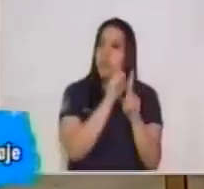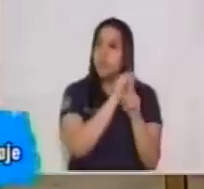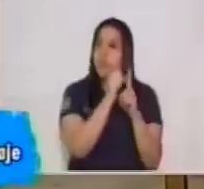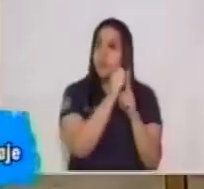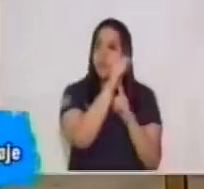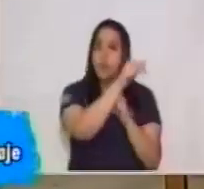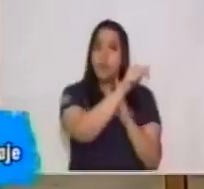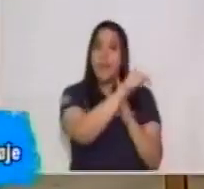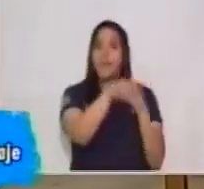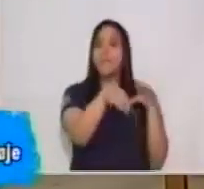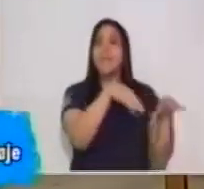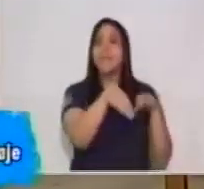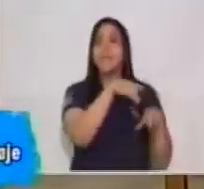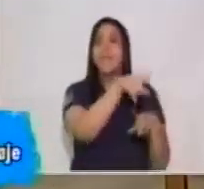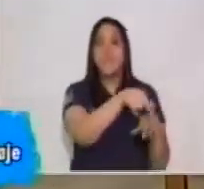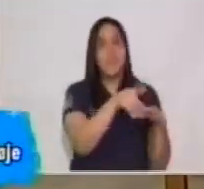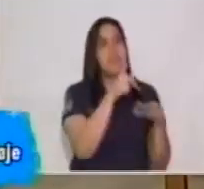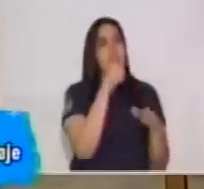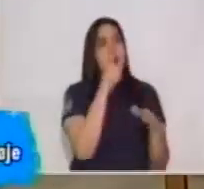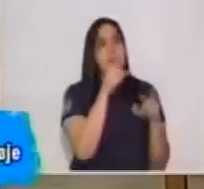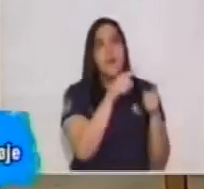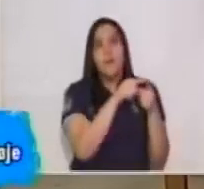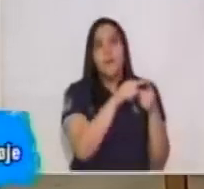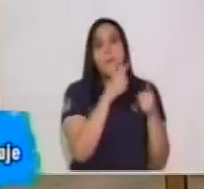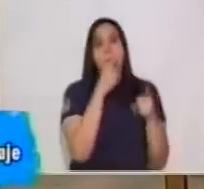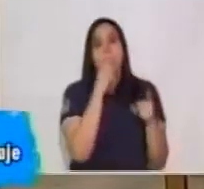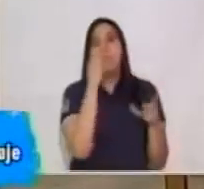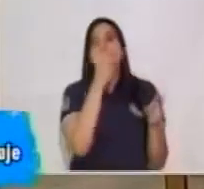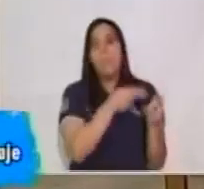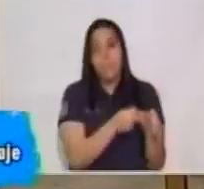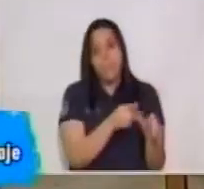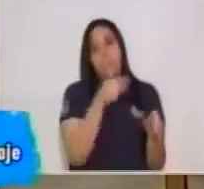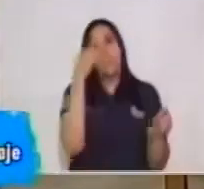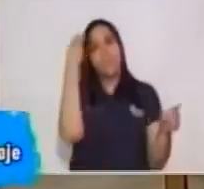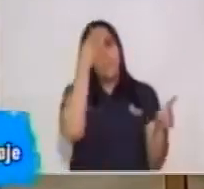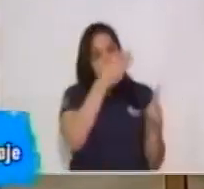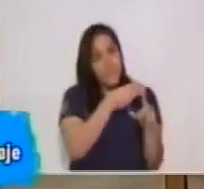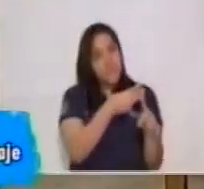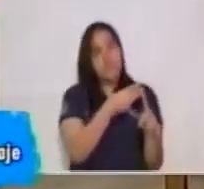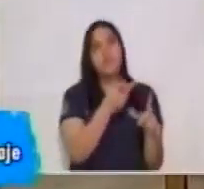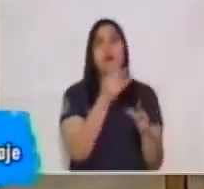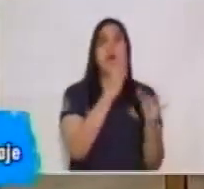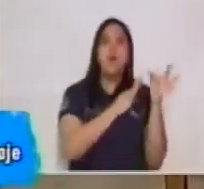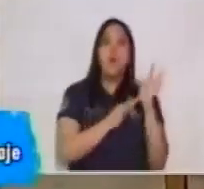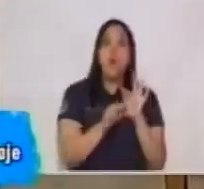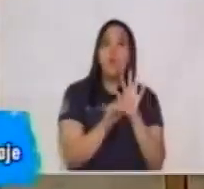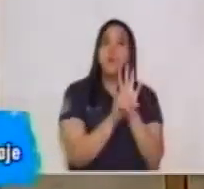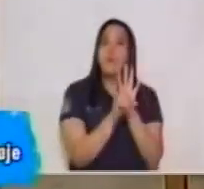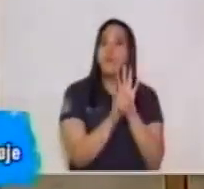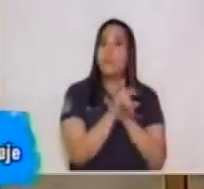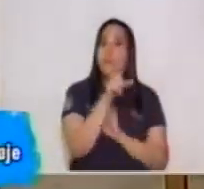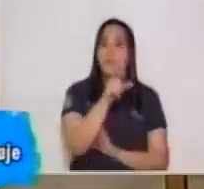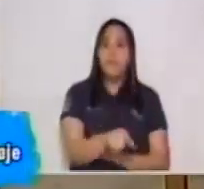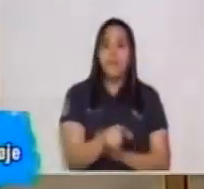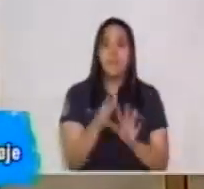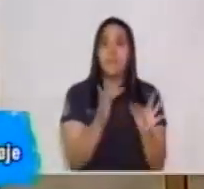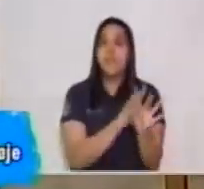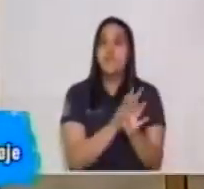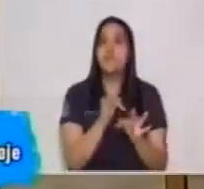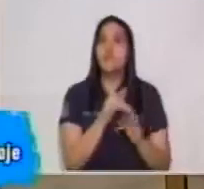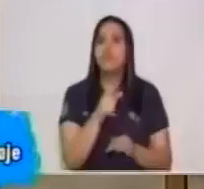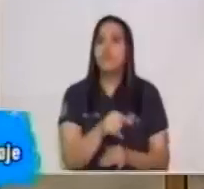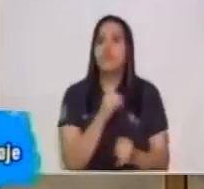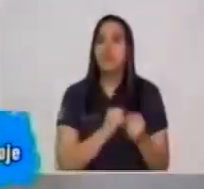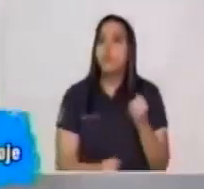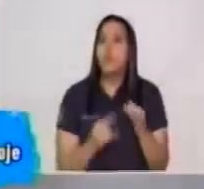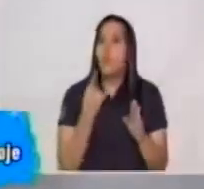es entorno, participantes, meta y evento. Y por último, que identifiques qué función del lenguaje